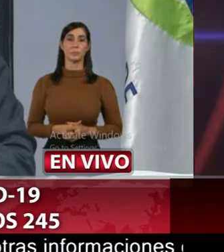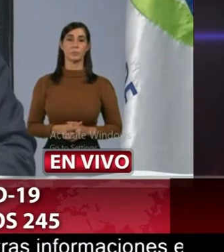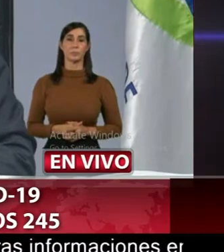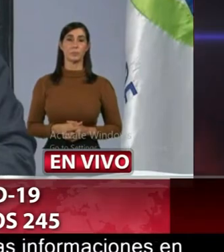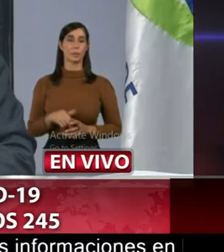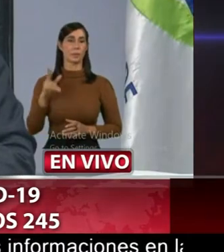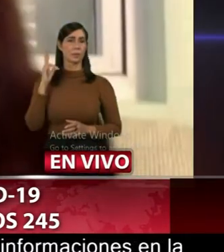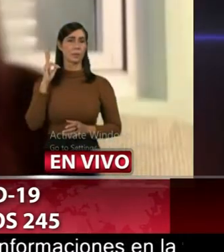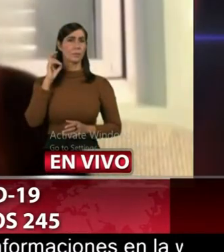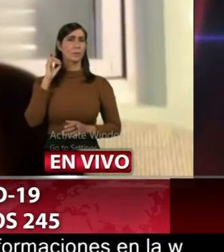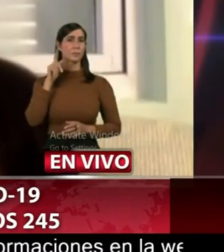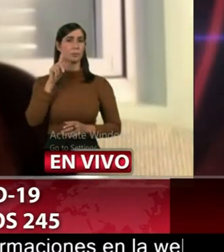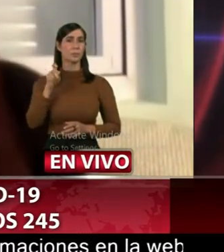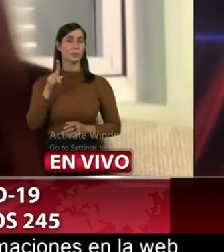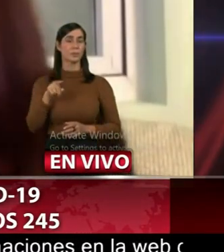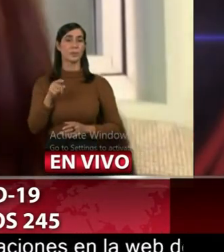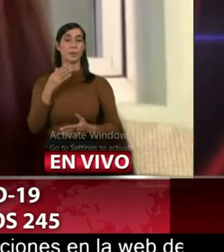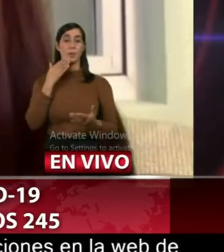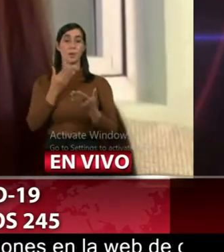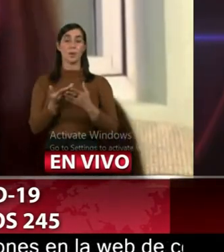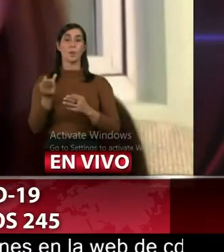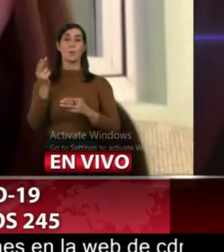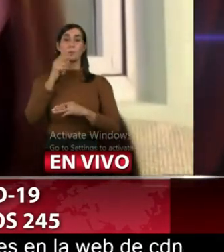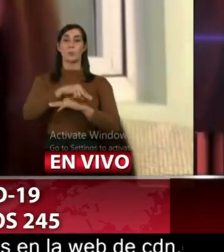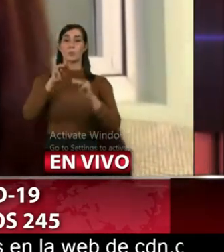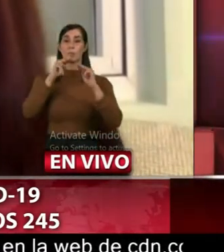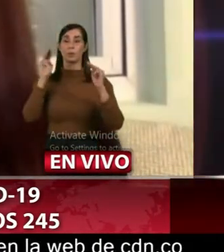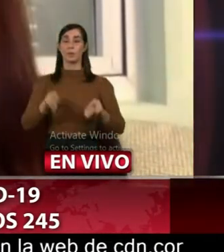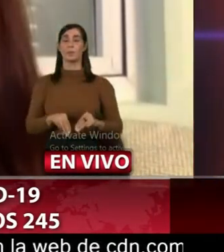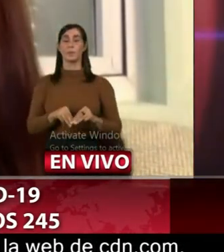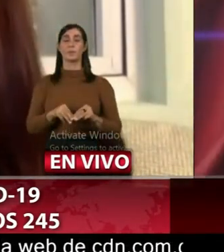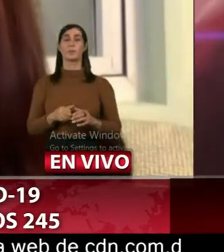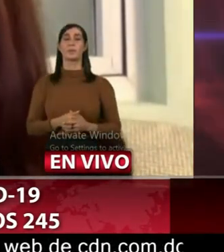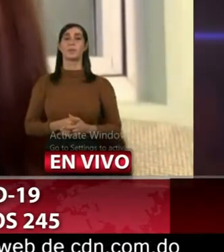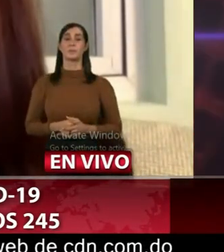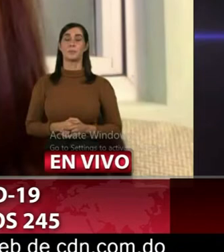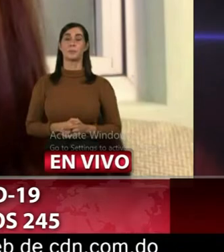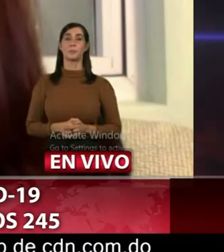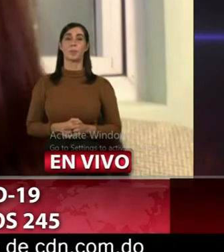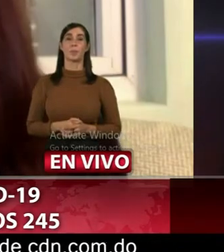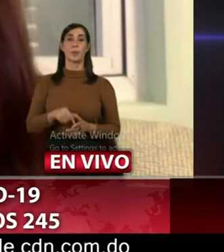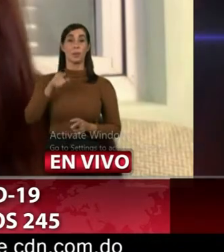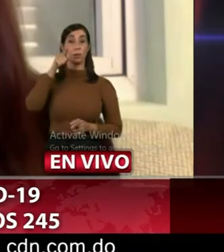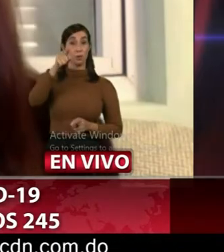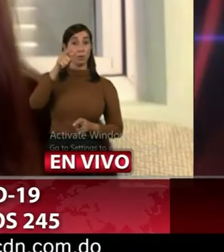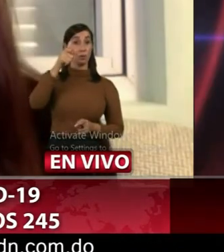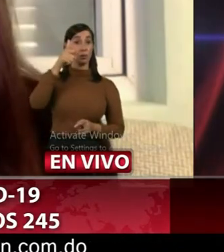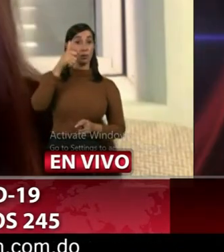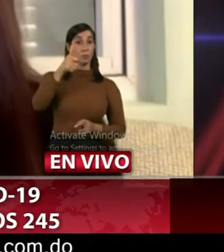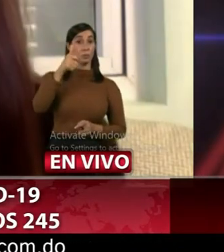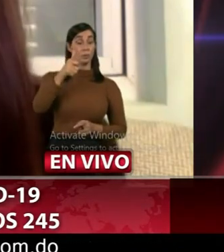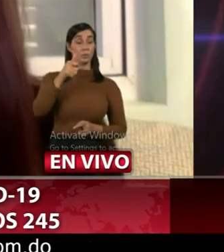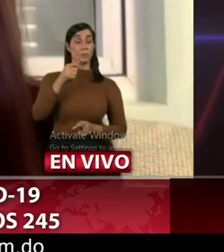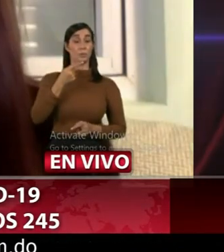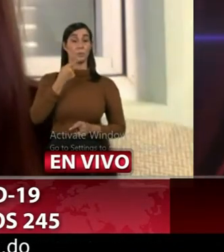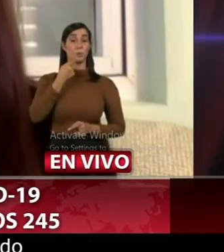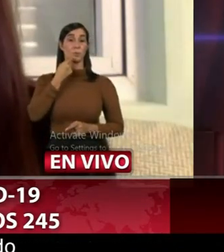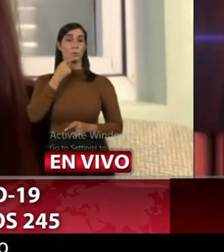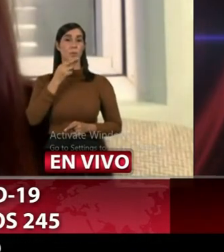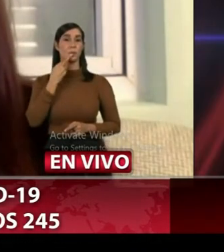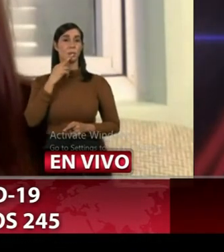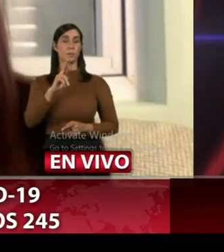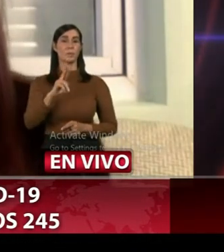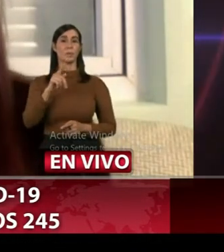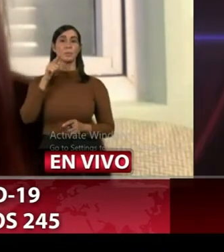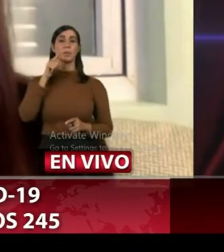me escuchan sí buen día ministro camila garcía para el nuevo diario usted mismo cuando me contestaba el otro día me